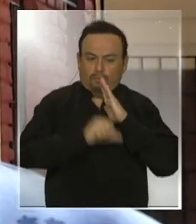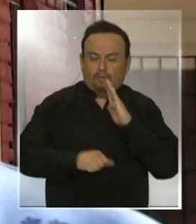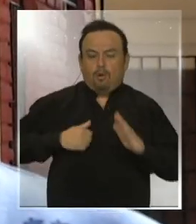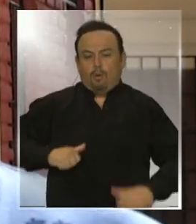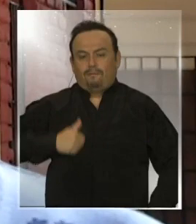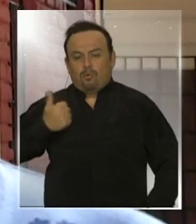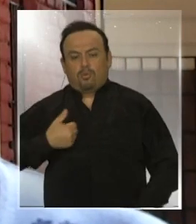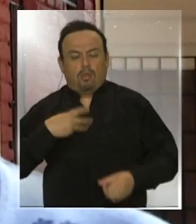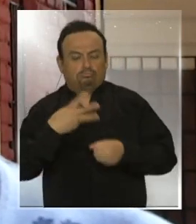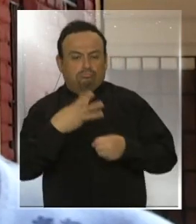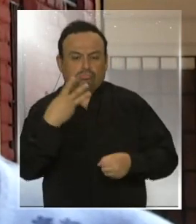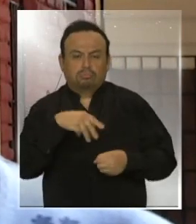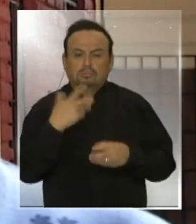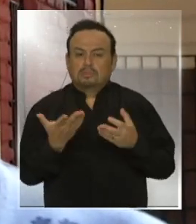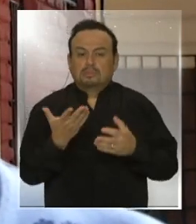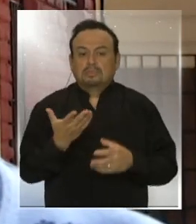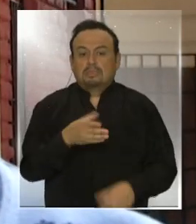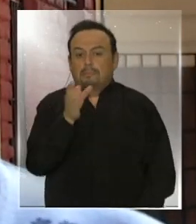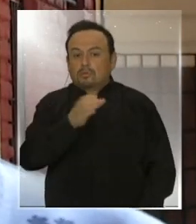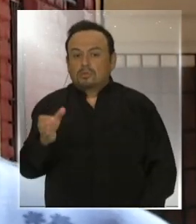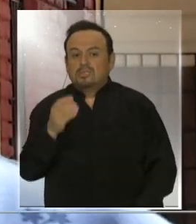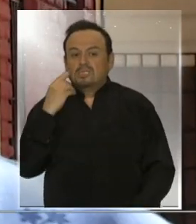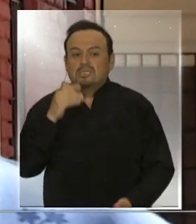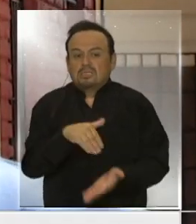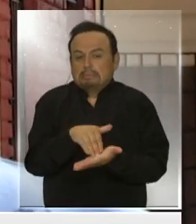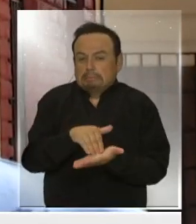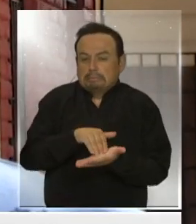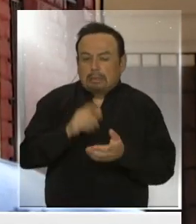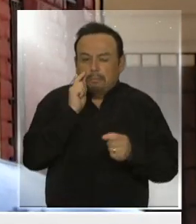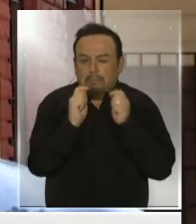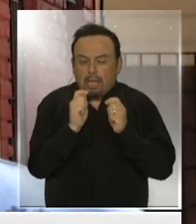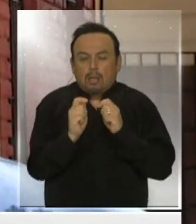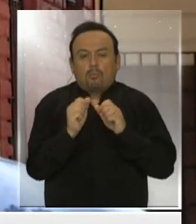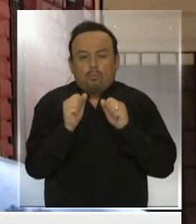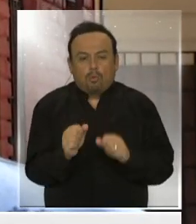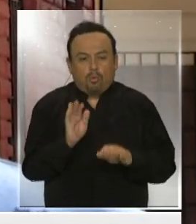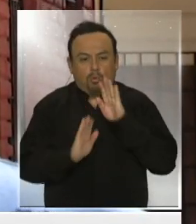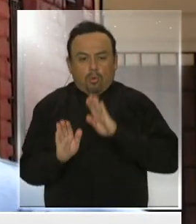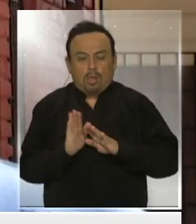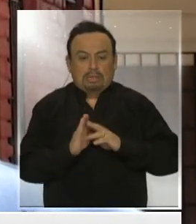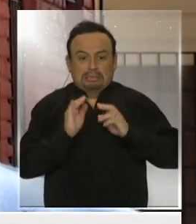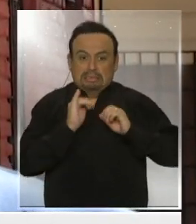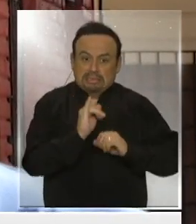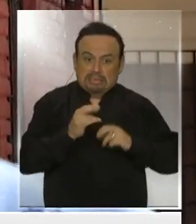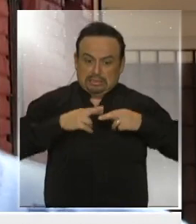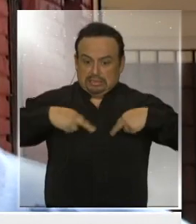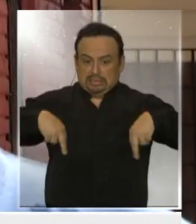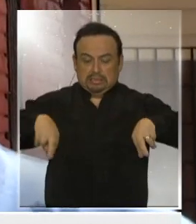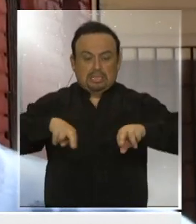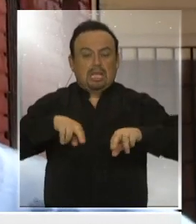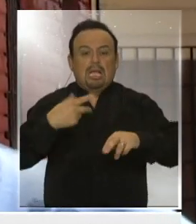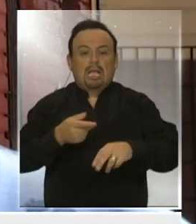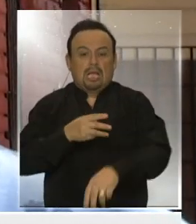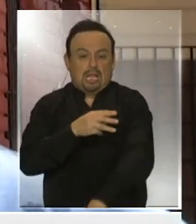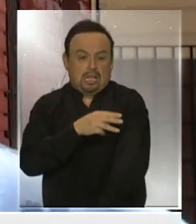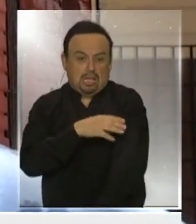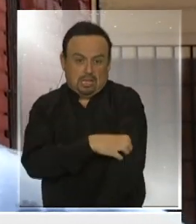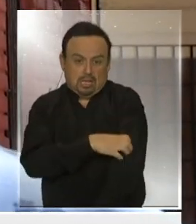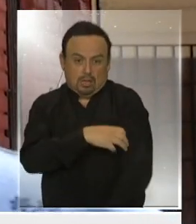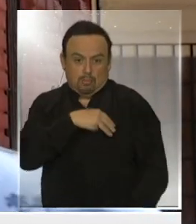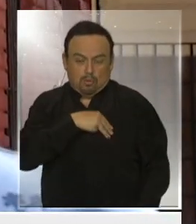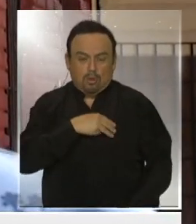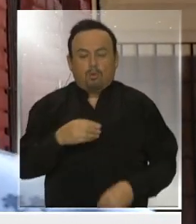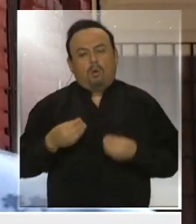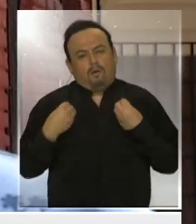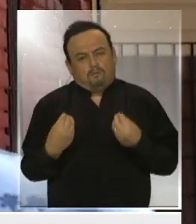los adultos mayores, las personas en situación de riesgo, y si hubiera un cordón sanitario en la región metropolitana, igual sería bueno, porque